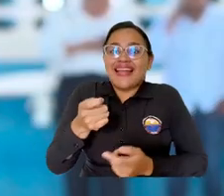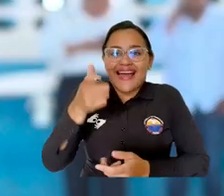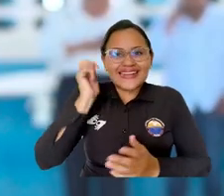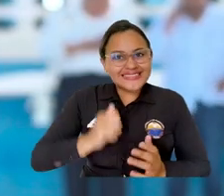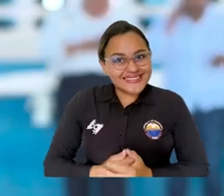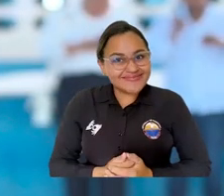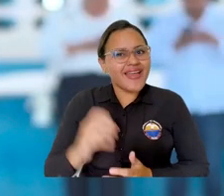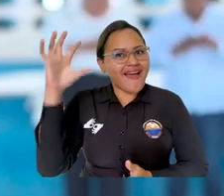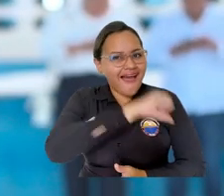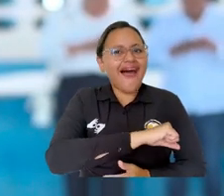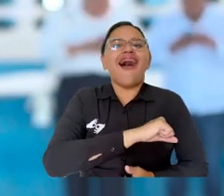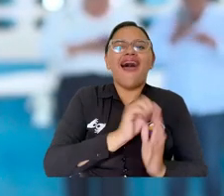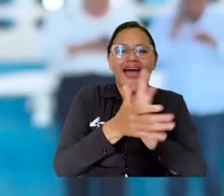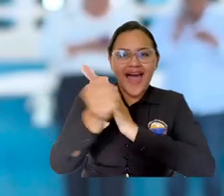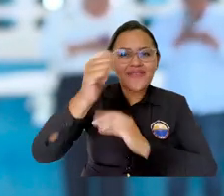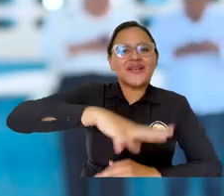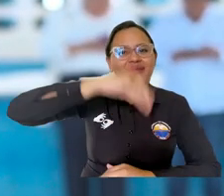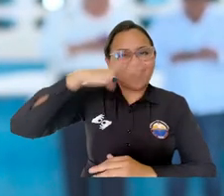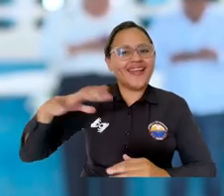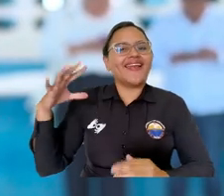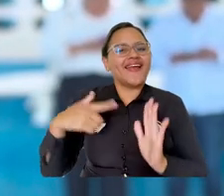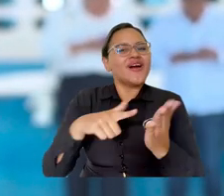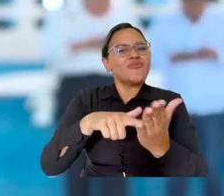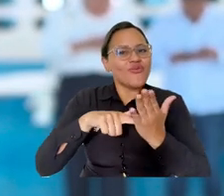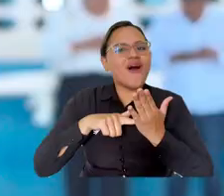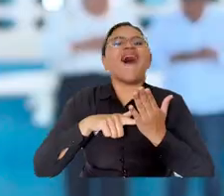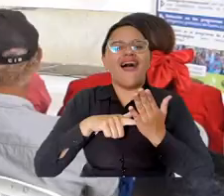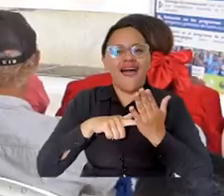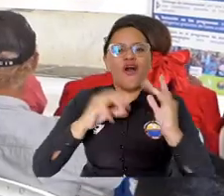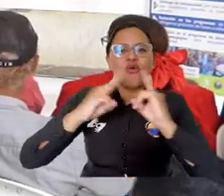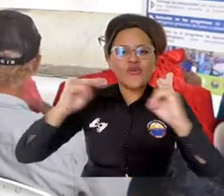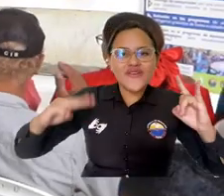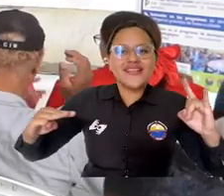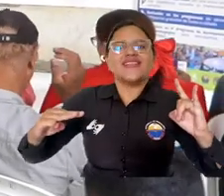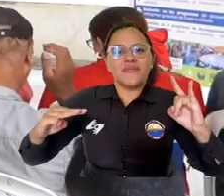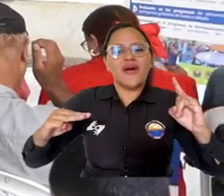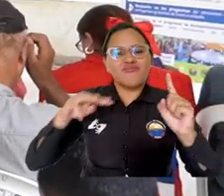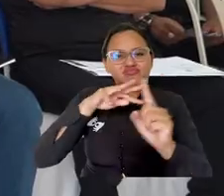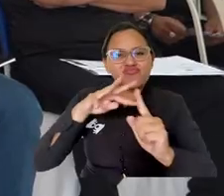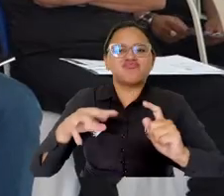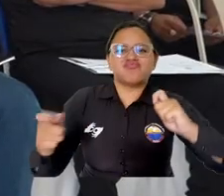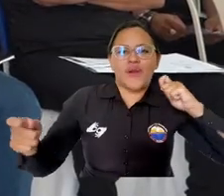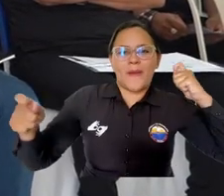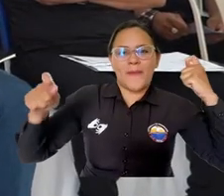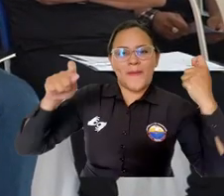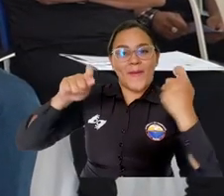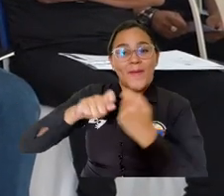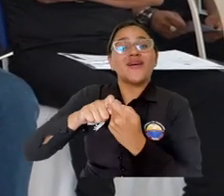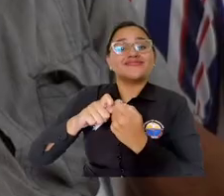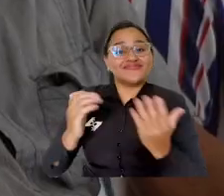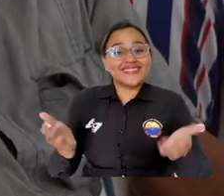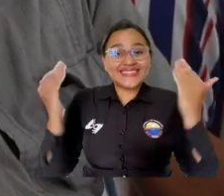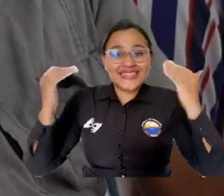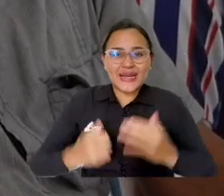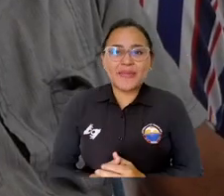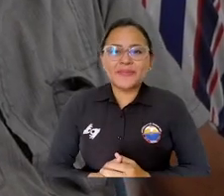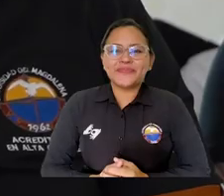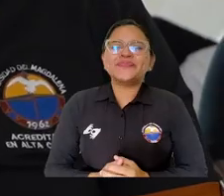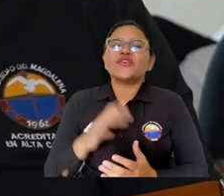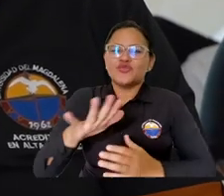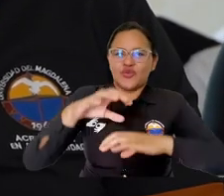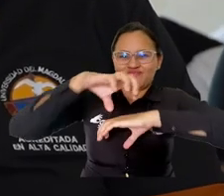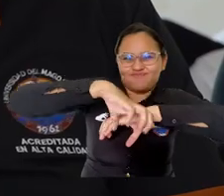que el programa Talento Magdalena está demostrando cómo Unimagdalena transforma vida. Junto al equipo interdisciplinario adscrito a la